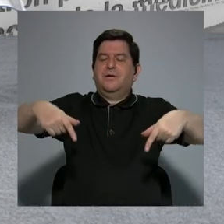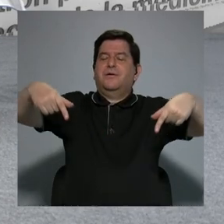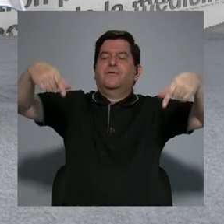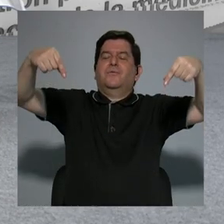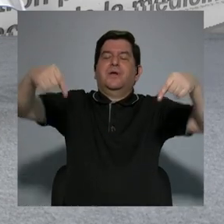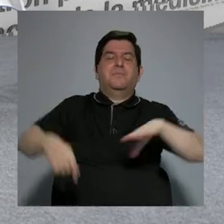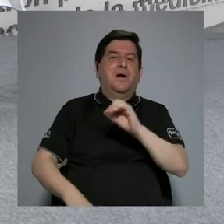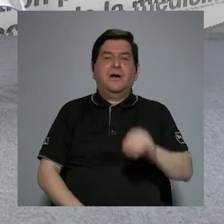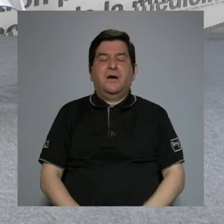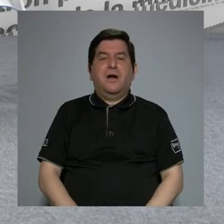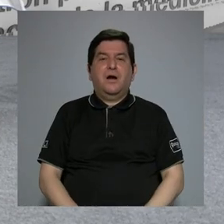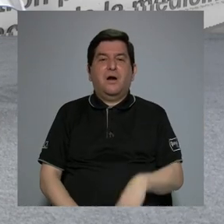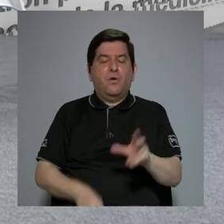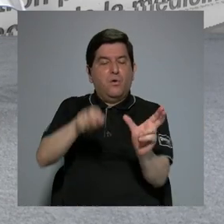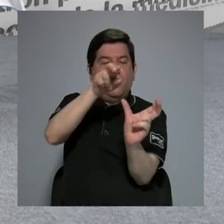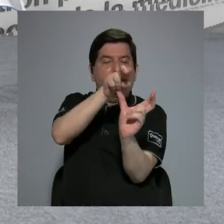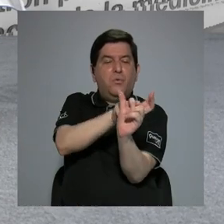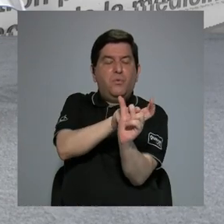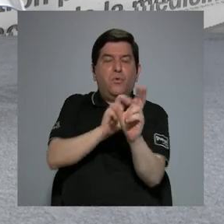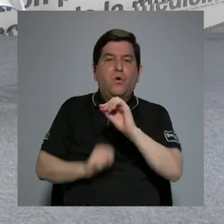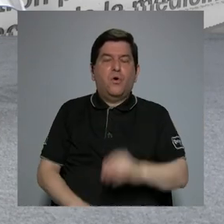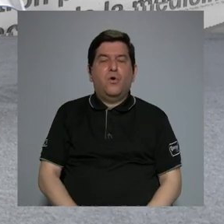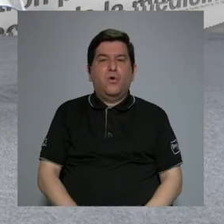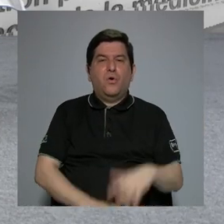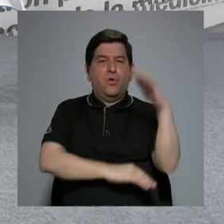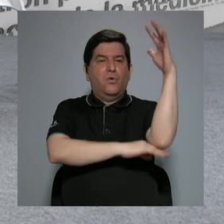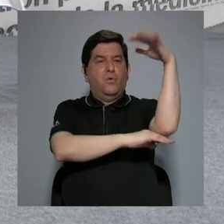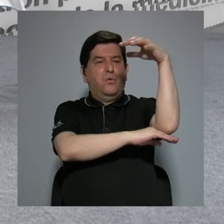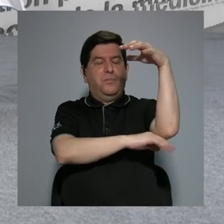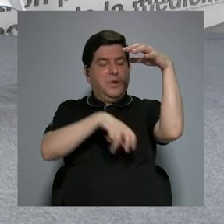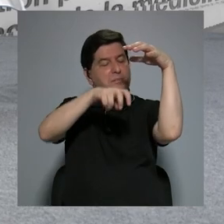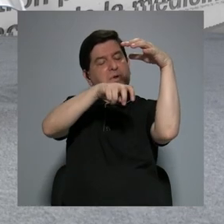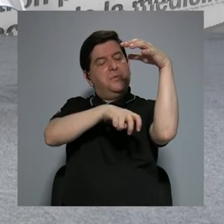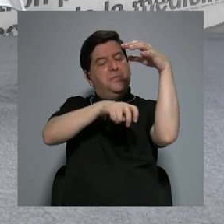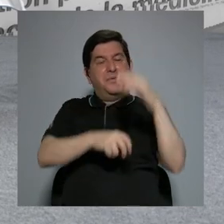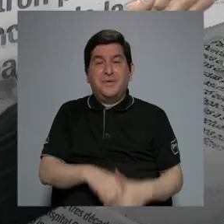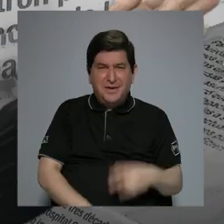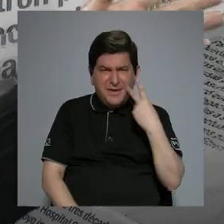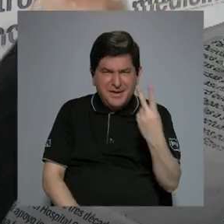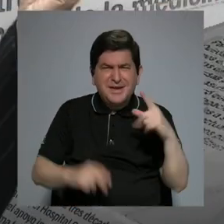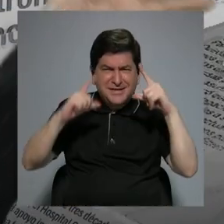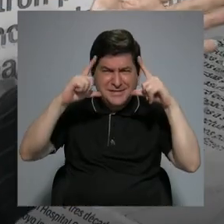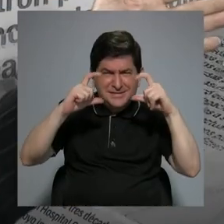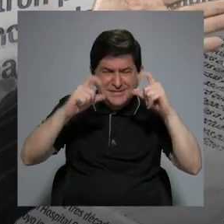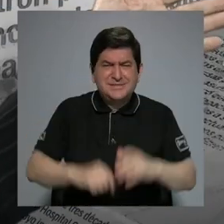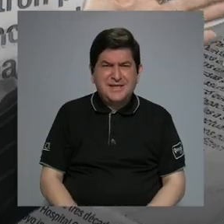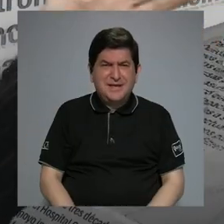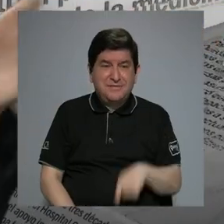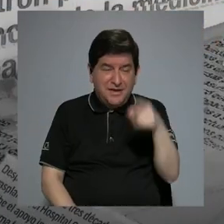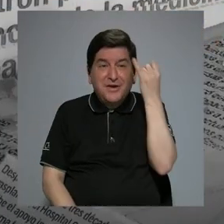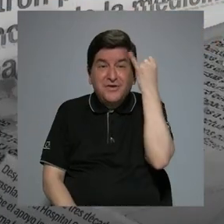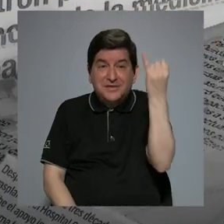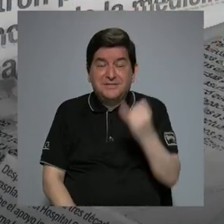O en un sofá, o bajo una palmera, en un lugar ahí. Que vemos fotos vendiéndonos esa idea. Mire, y eso que usted